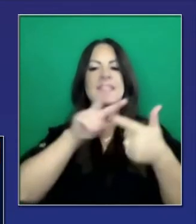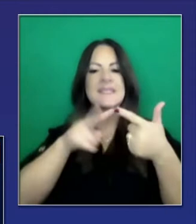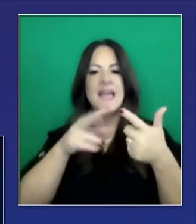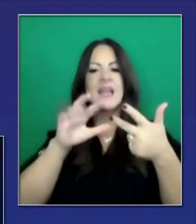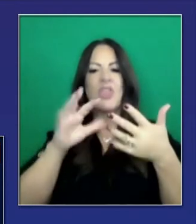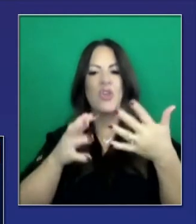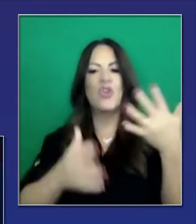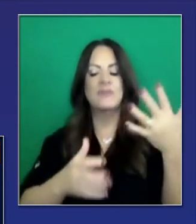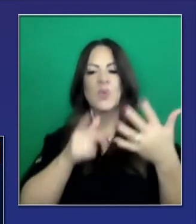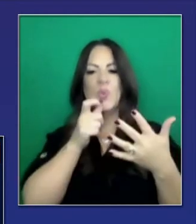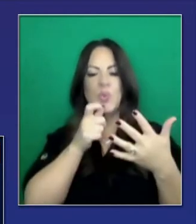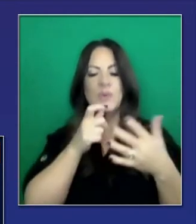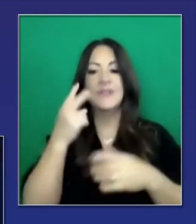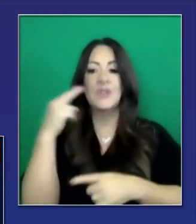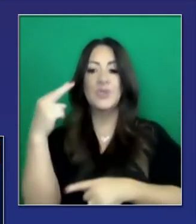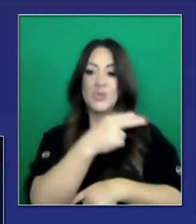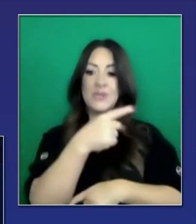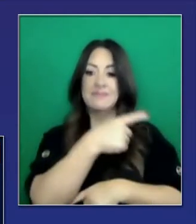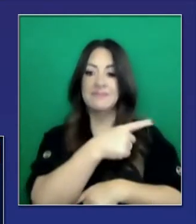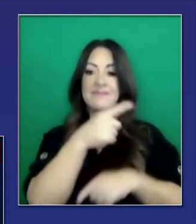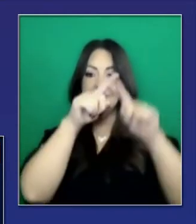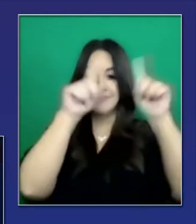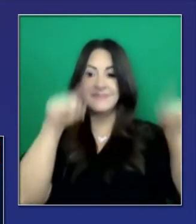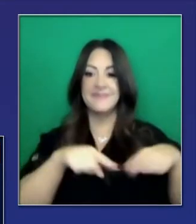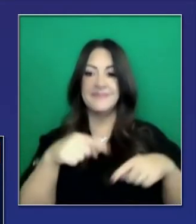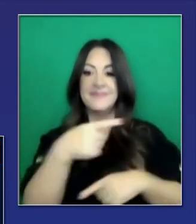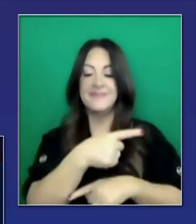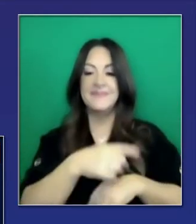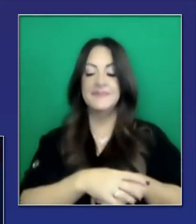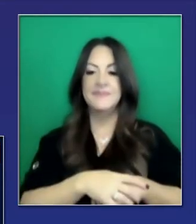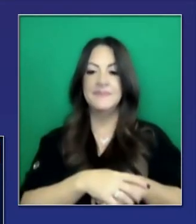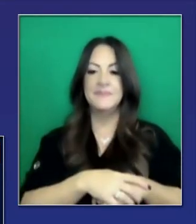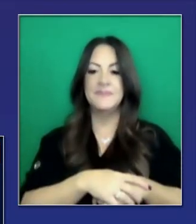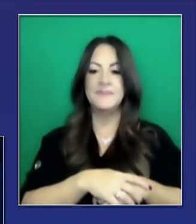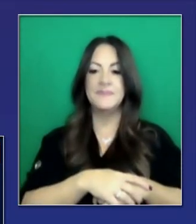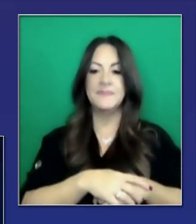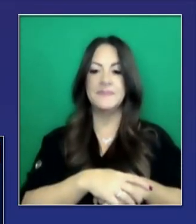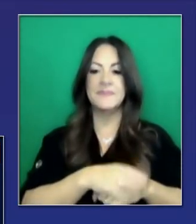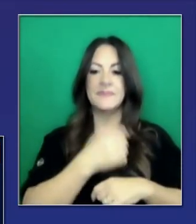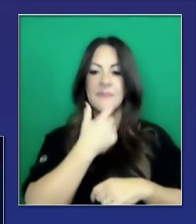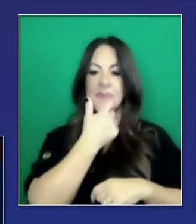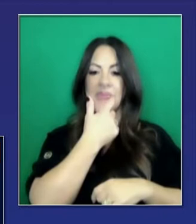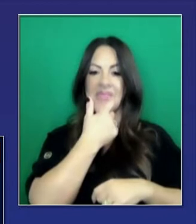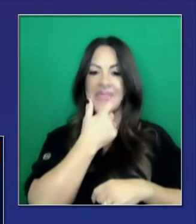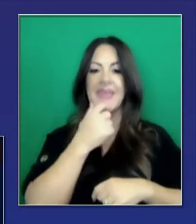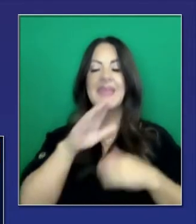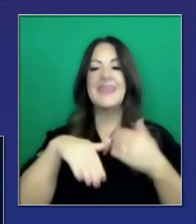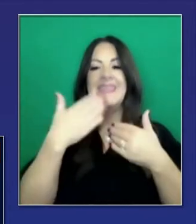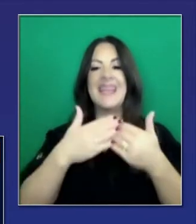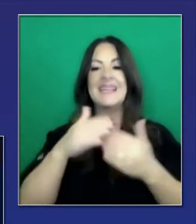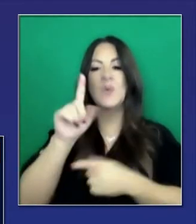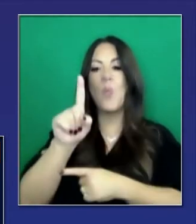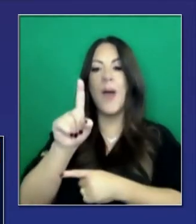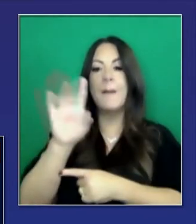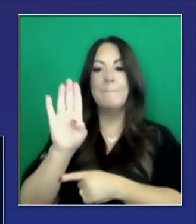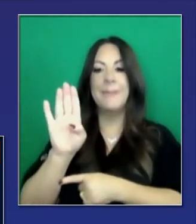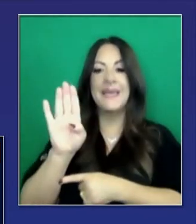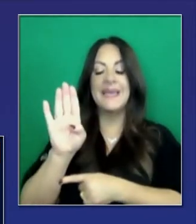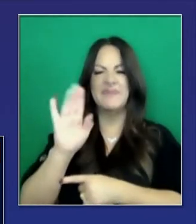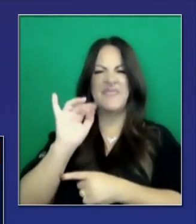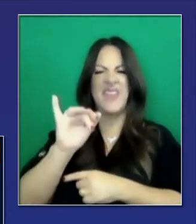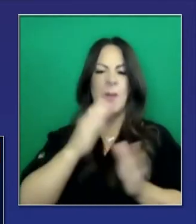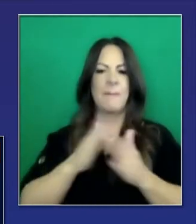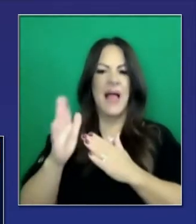serán favorecidas. Vamos a ver qué discutieron la semana pasada, si no pudieron sintonizar este programa. La fase 1B, que es la próxima,